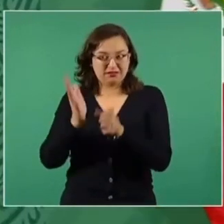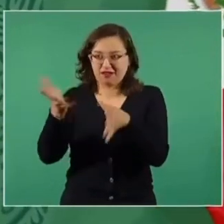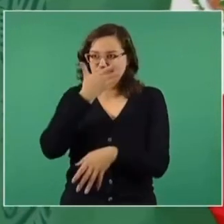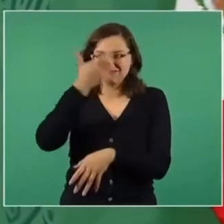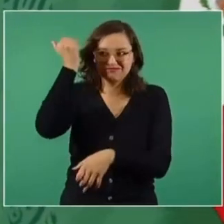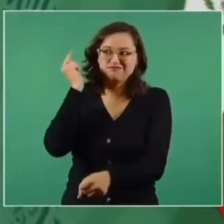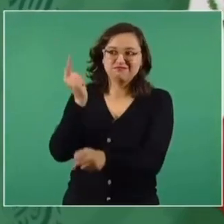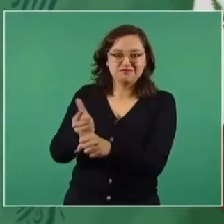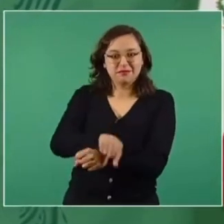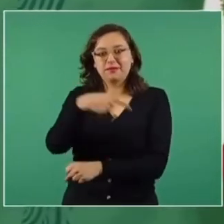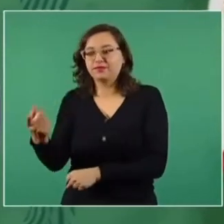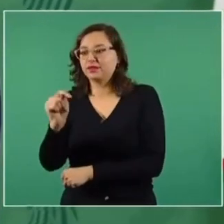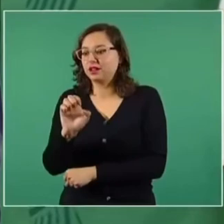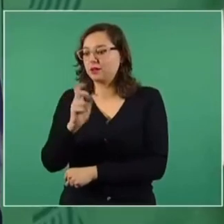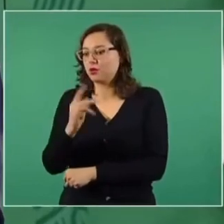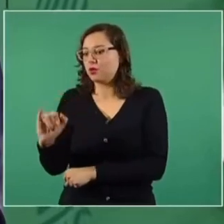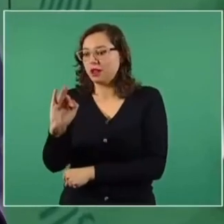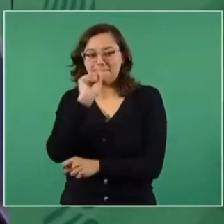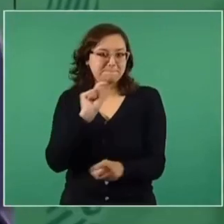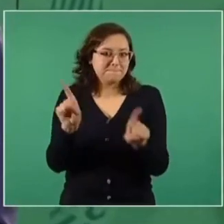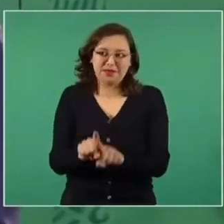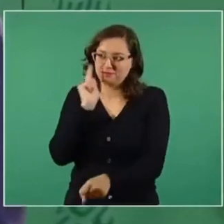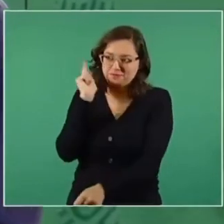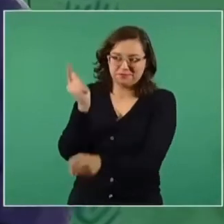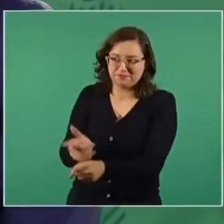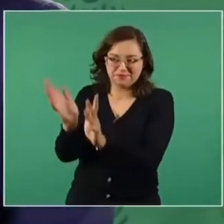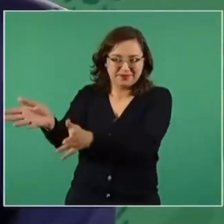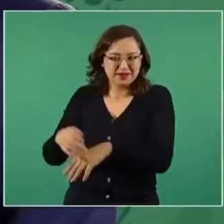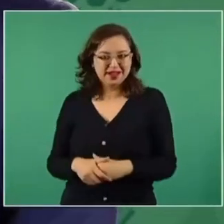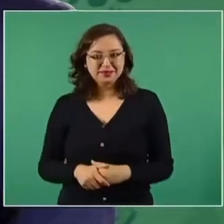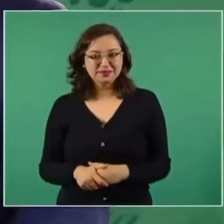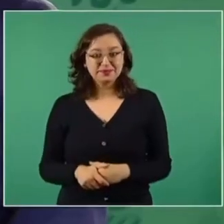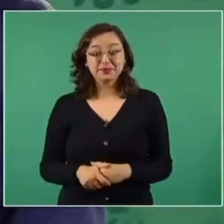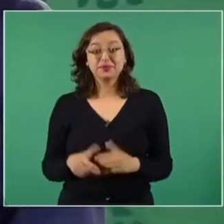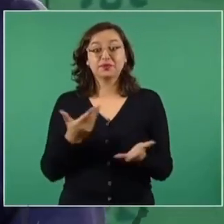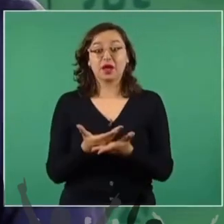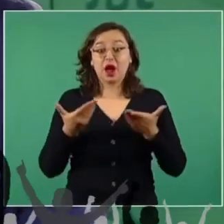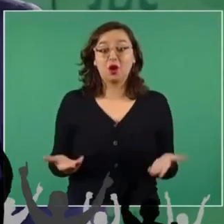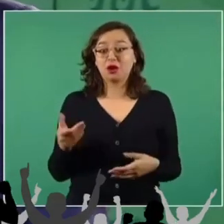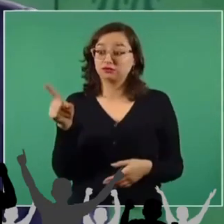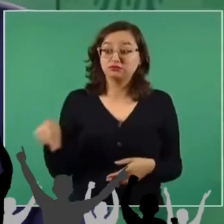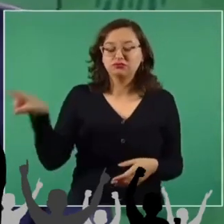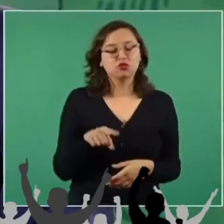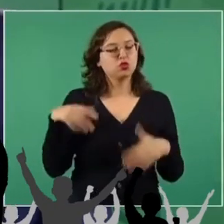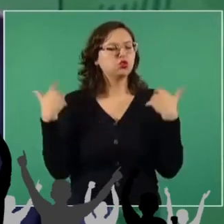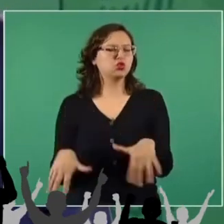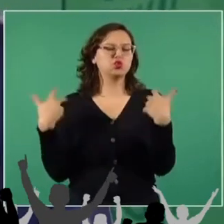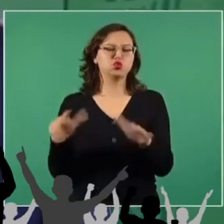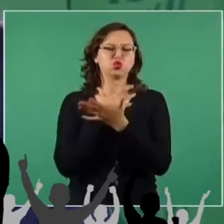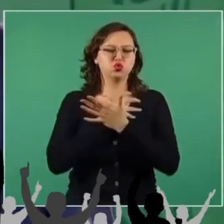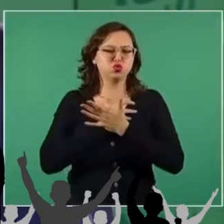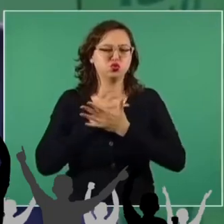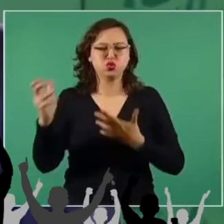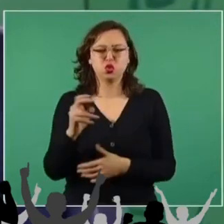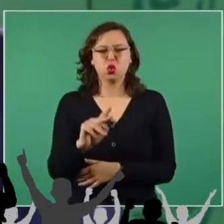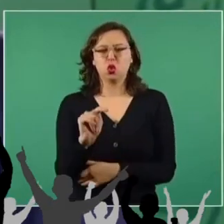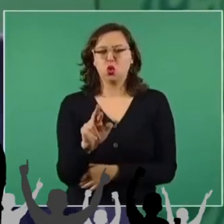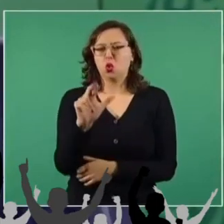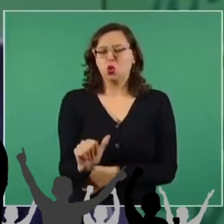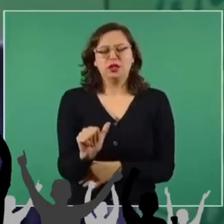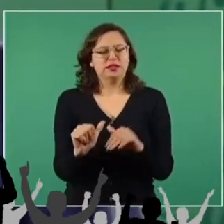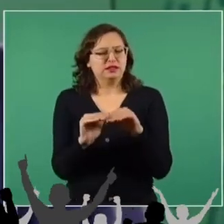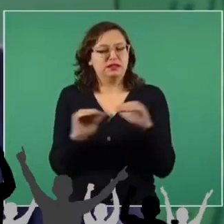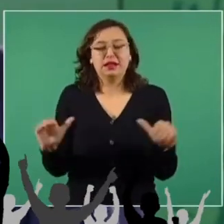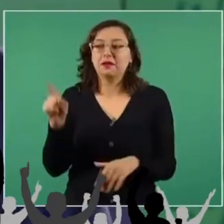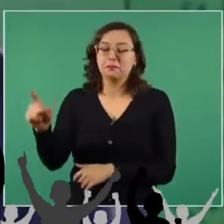mismo el tribunal. Ahora salieron ultrademócratas, voto por voto, casilla por